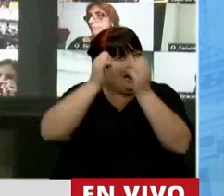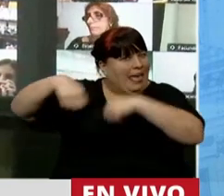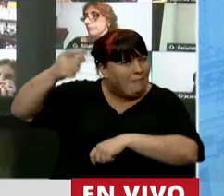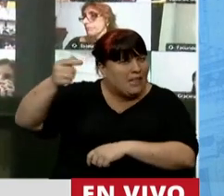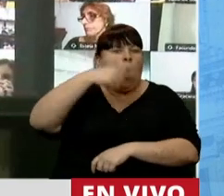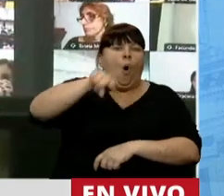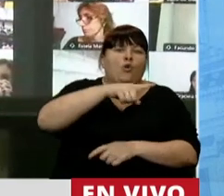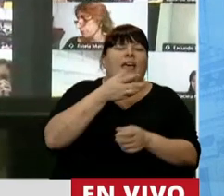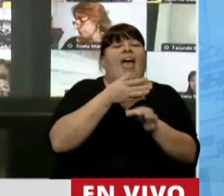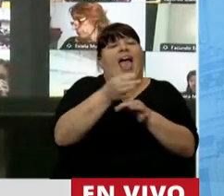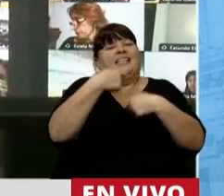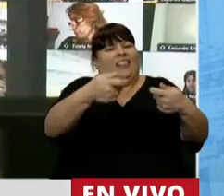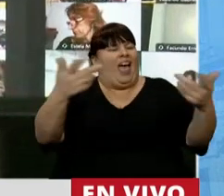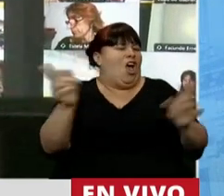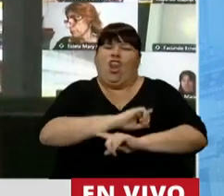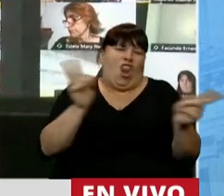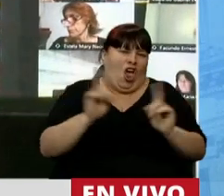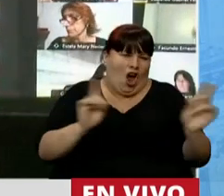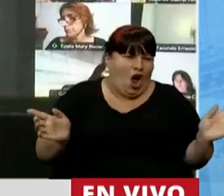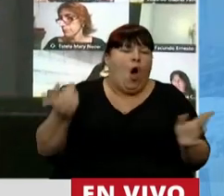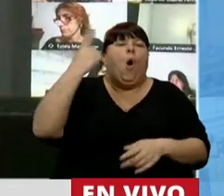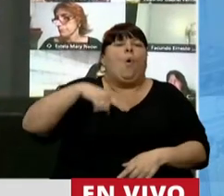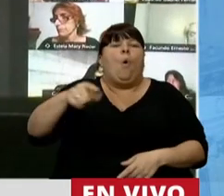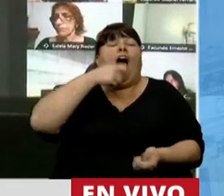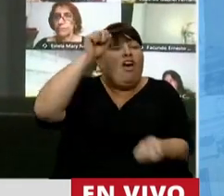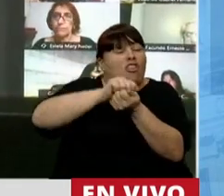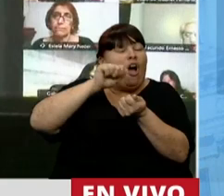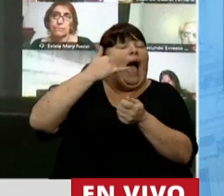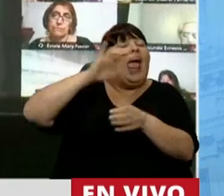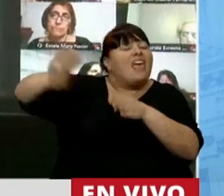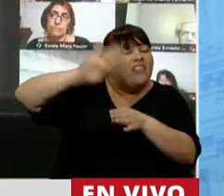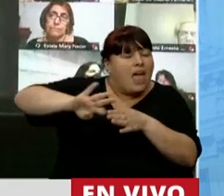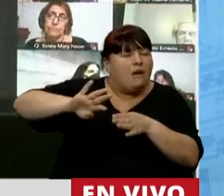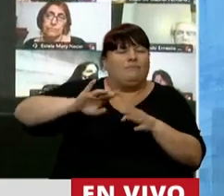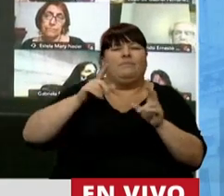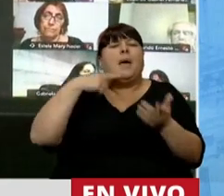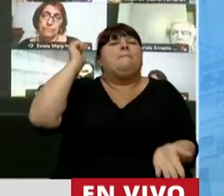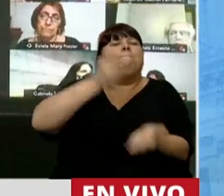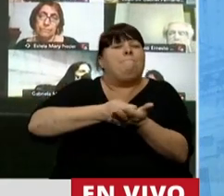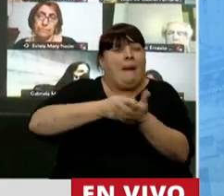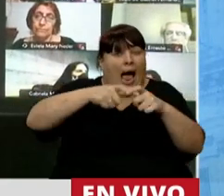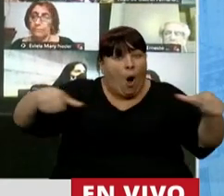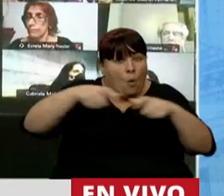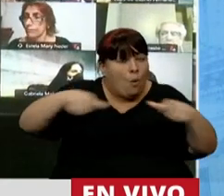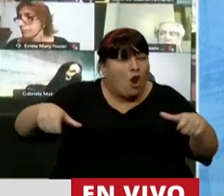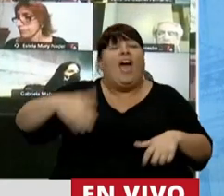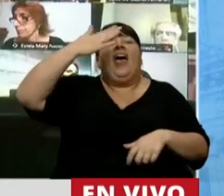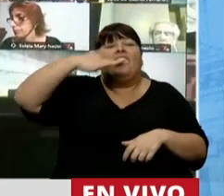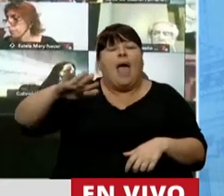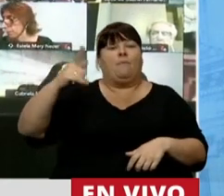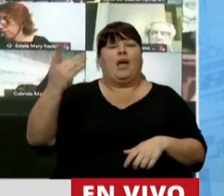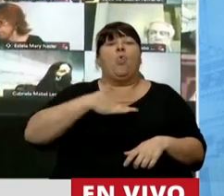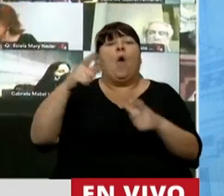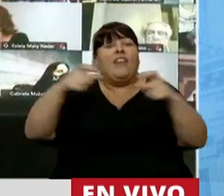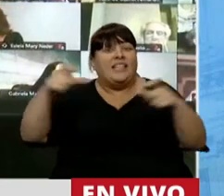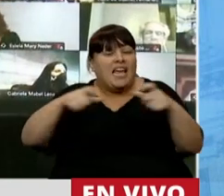ustedes hacen docencia. No. Cuando uno emite deuda le paga los títulos y después el dueño de